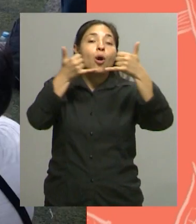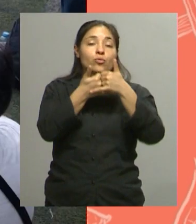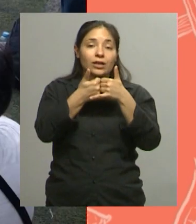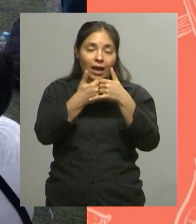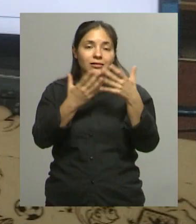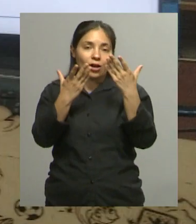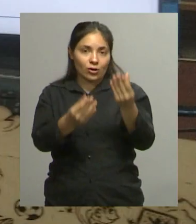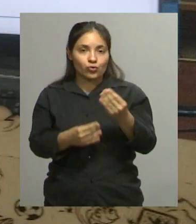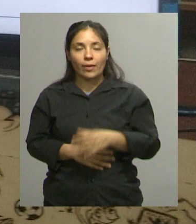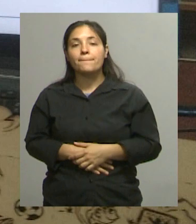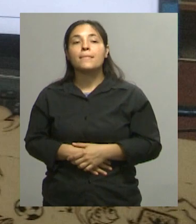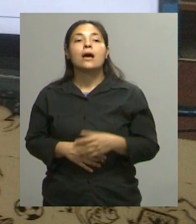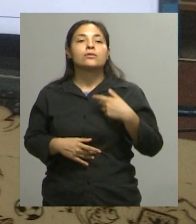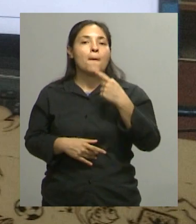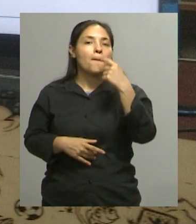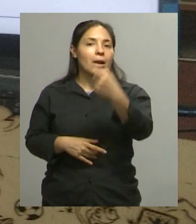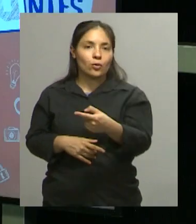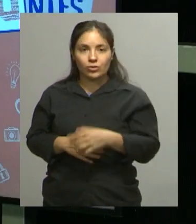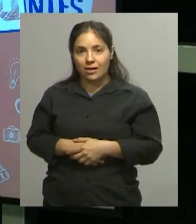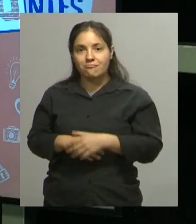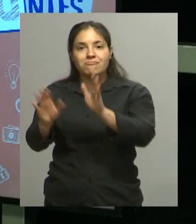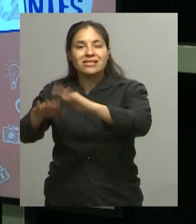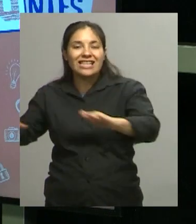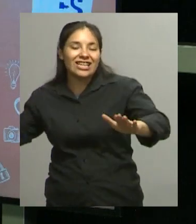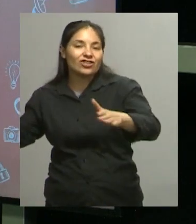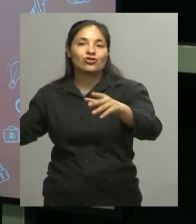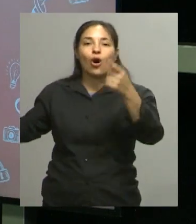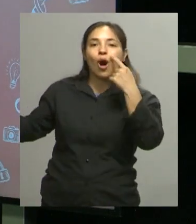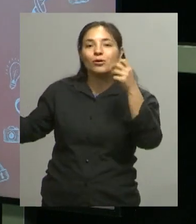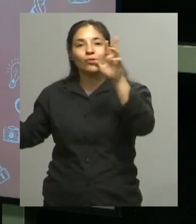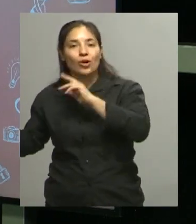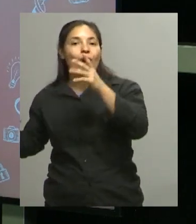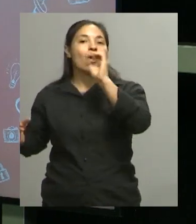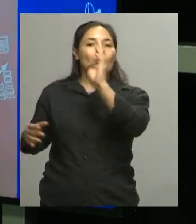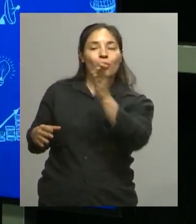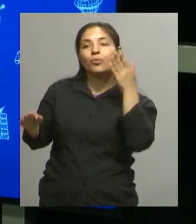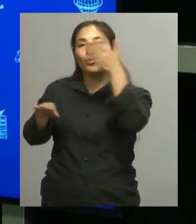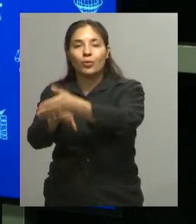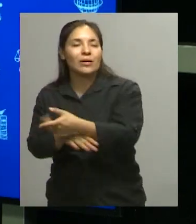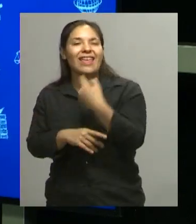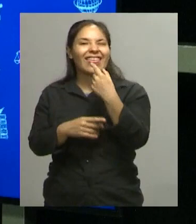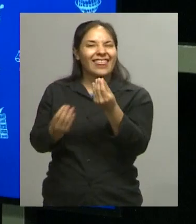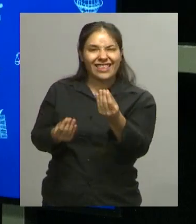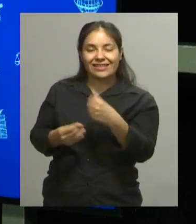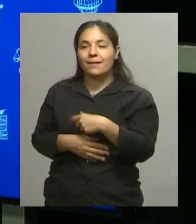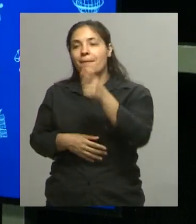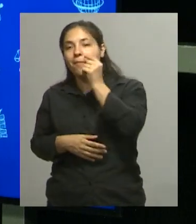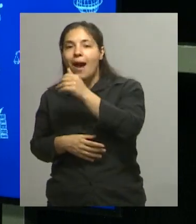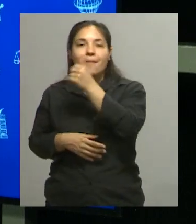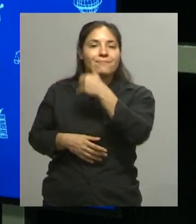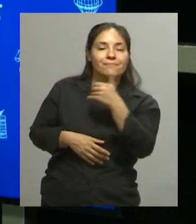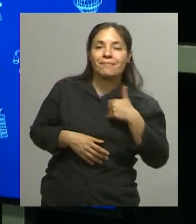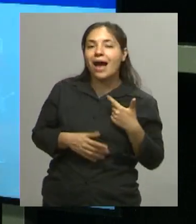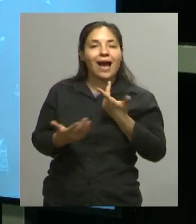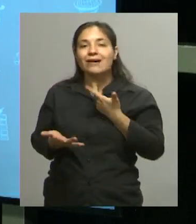colaborar A ver, yo Olga te voy a preguntar ¿Qué te dicen los chicos y las chicas que son parte del club? Y sus papás, sus mamás, ¿qué te dicen? Porque me